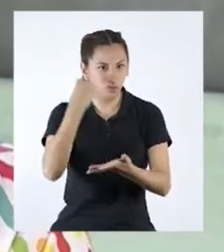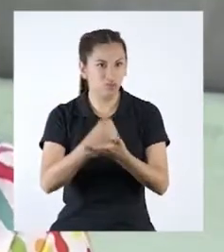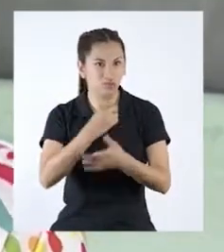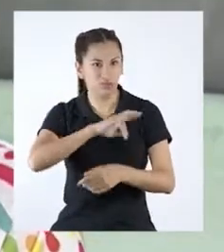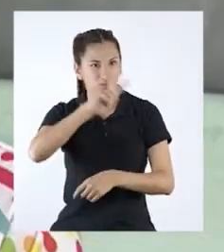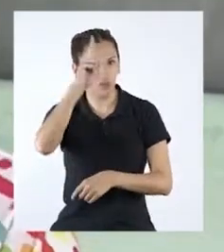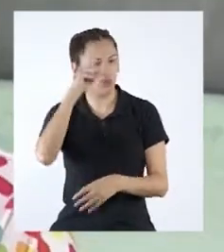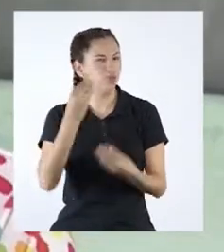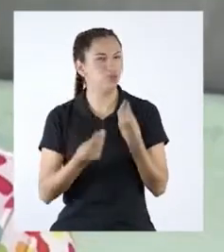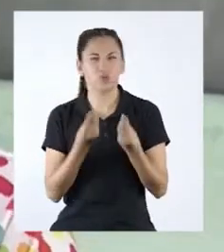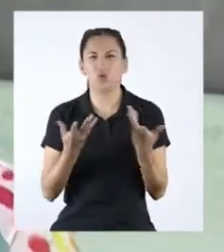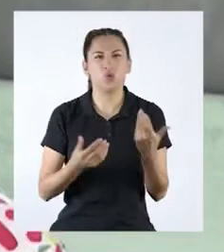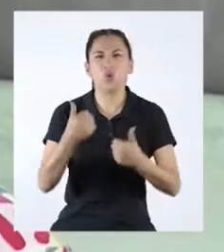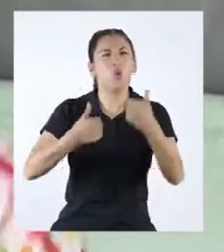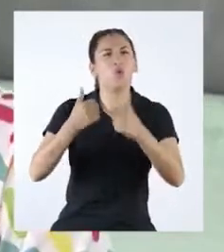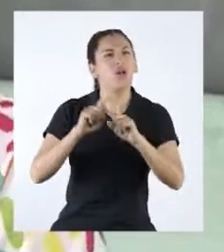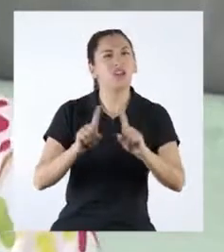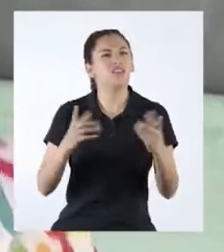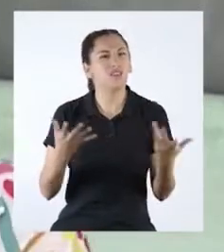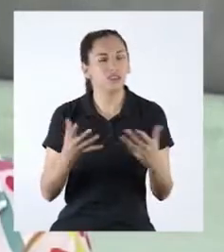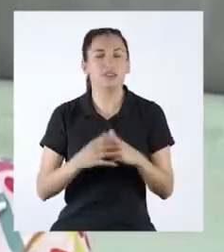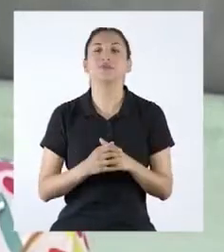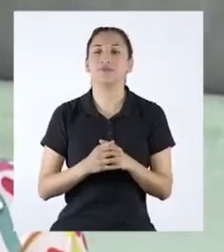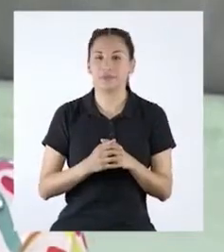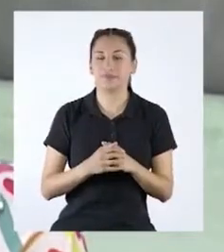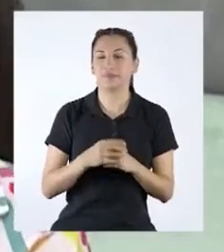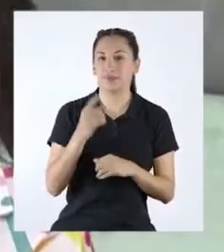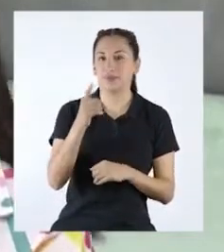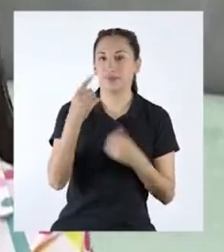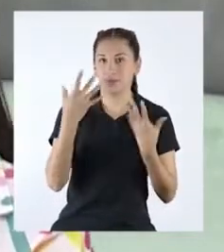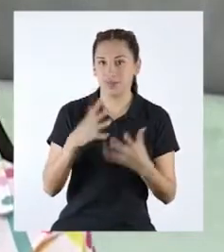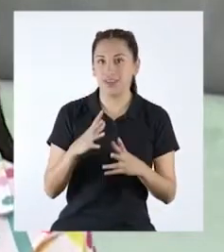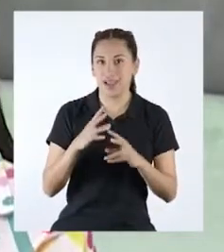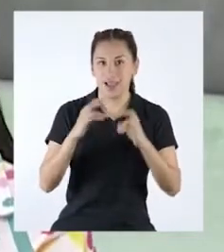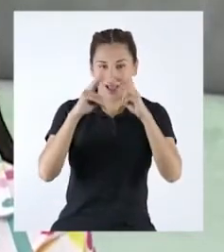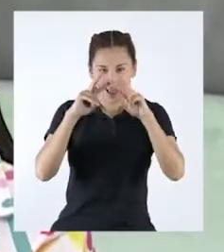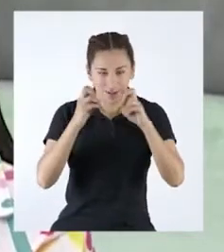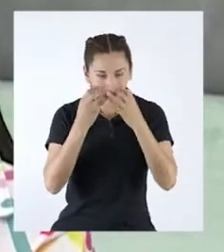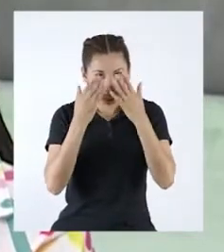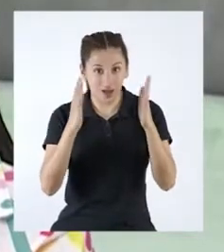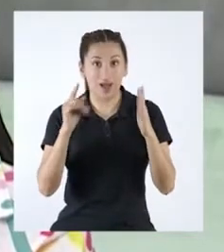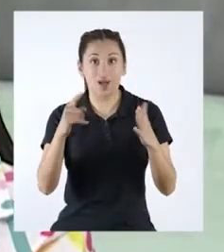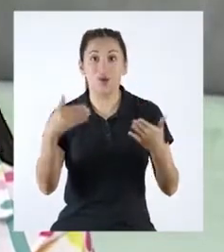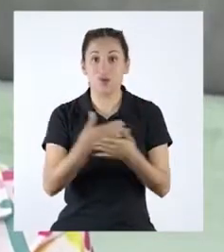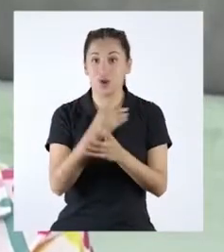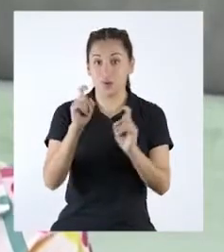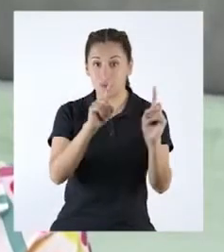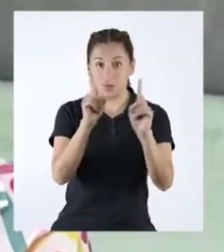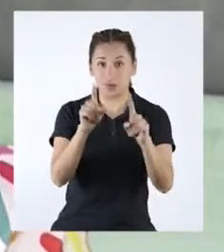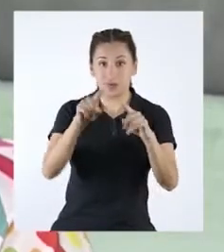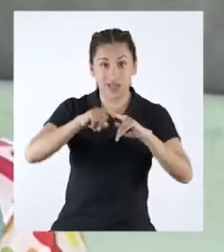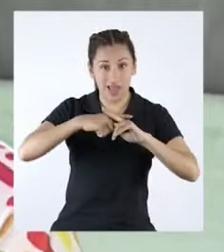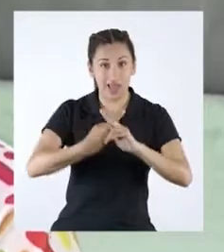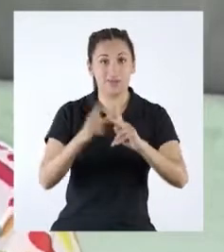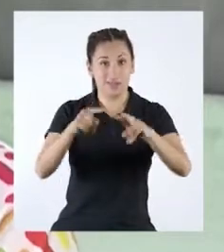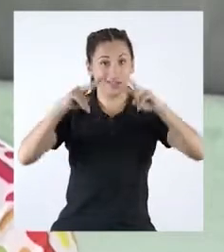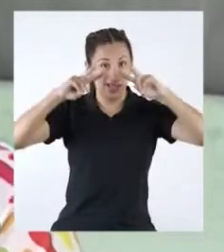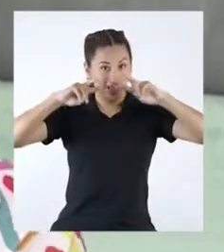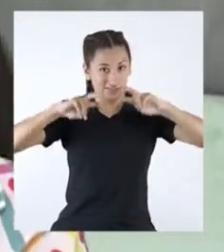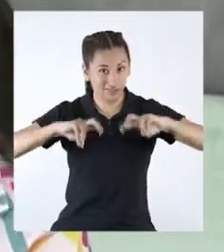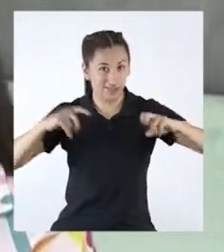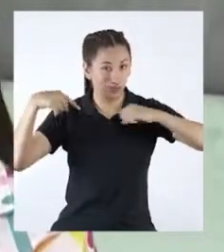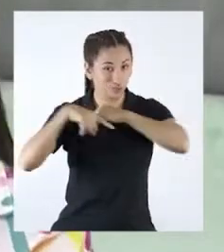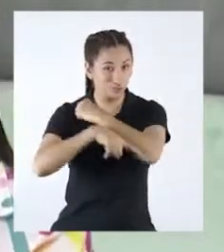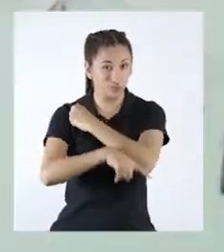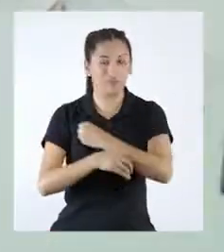patrimonios naturales? ¿Cuál es la diferencia? Veo que ya has hallado una pregunta para iniciar tu